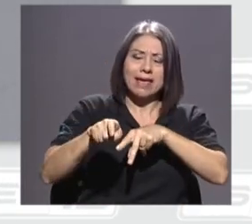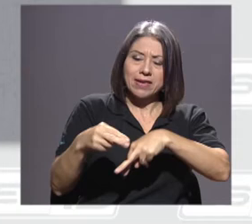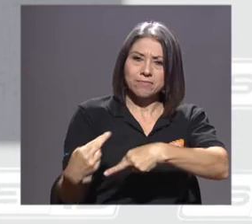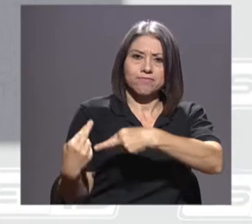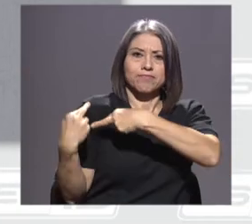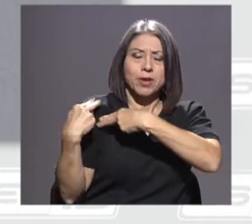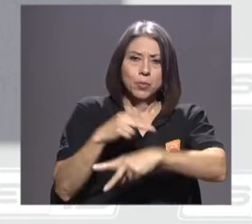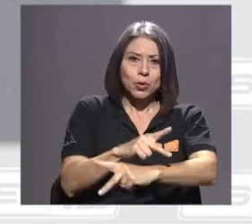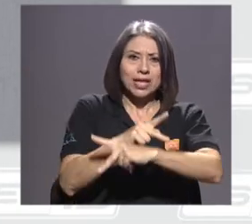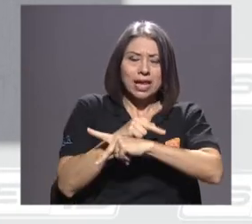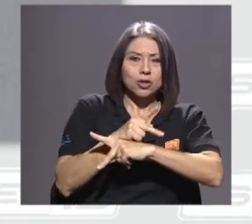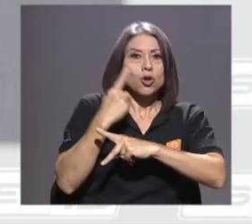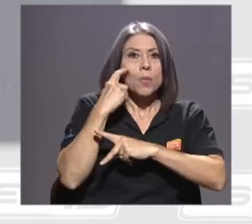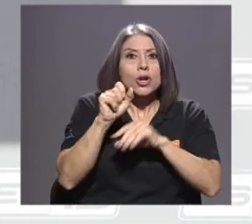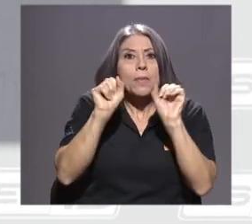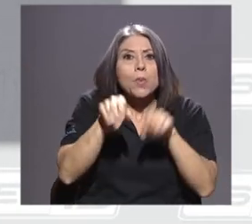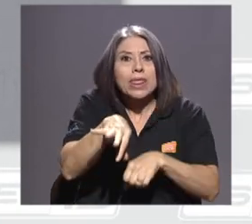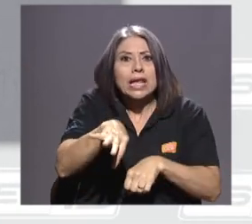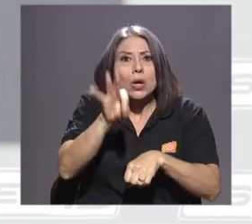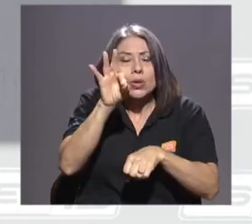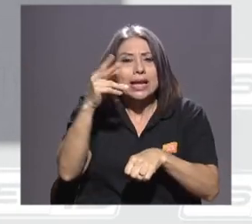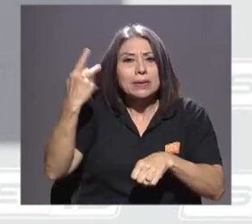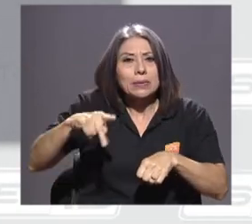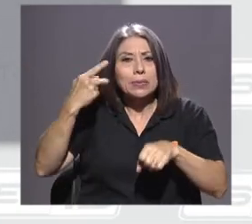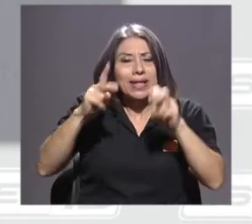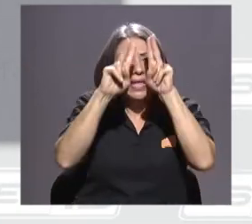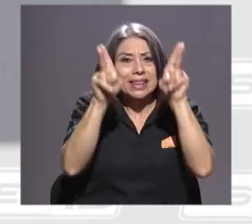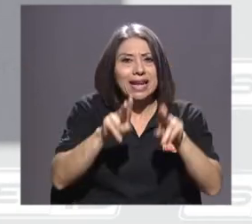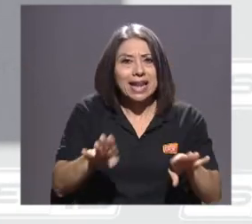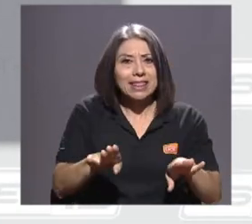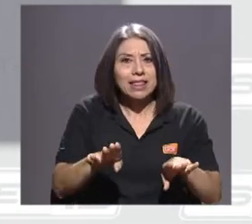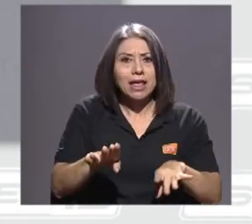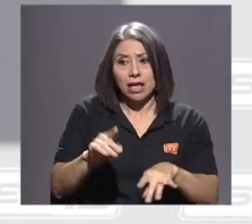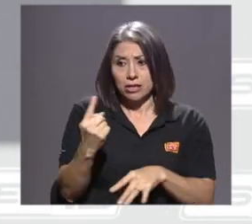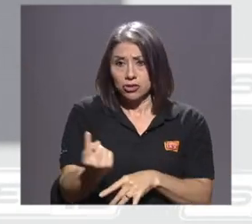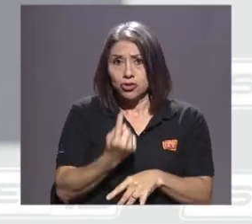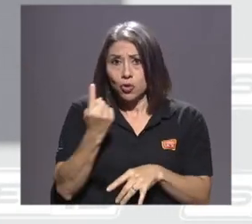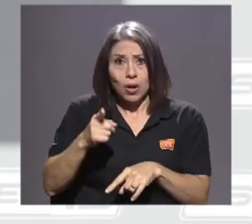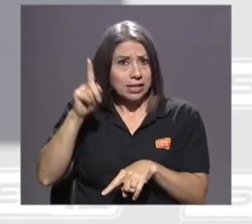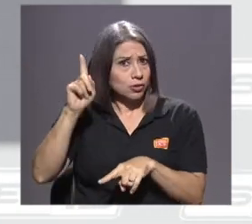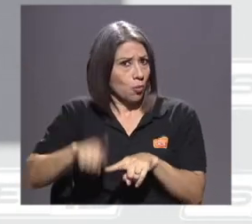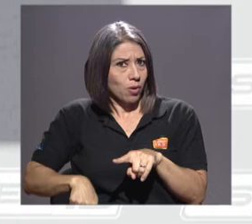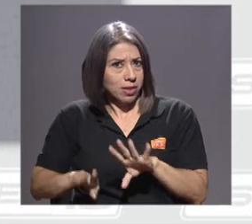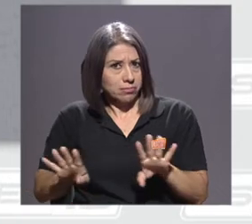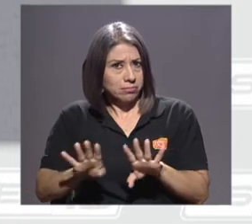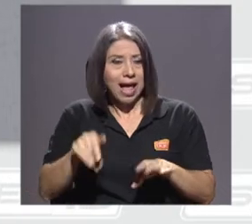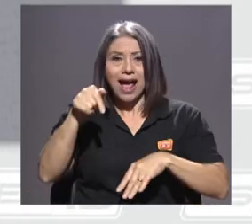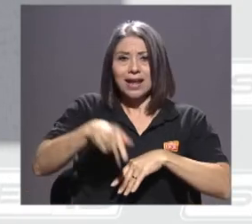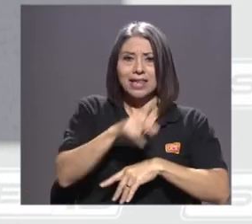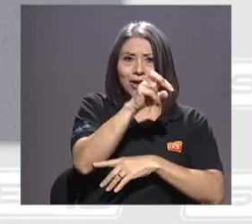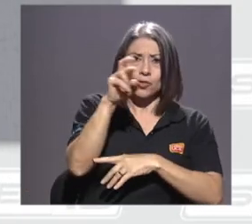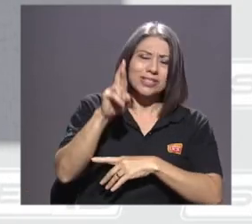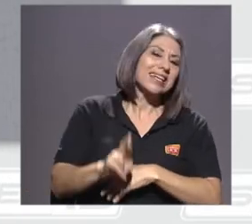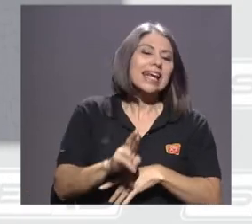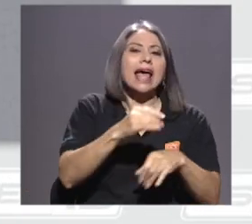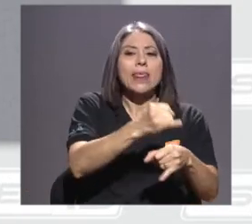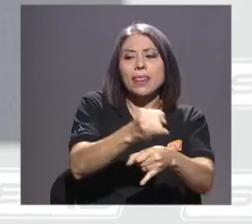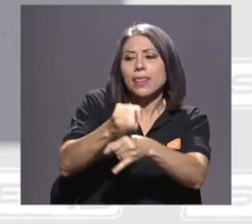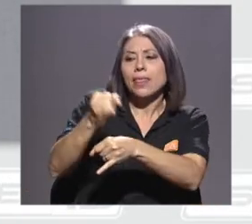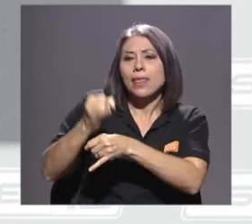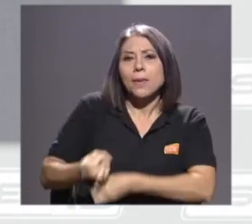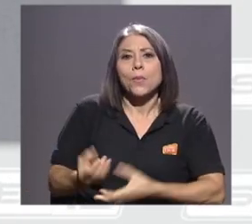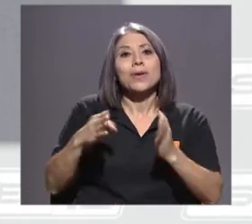riesgos que pueden encontrar en Internet. Por supuesto, no lo pueden hacer solas. En nuestro país existen instituciones del Estado,